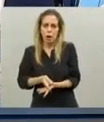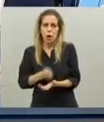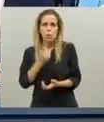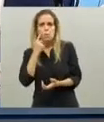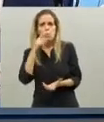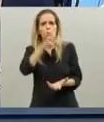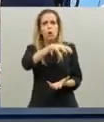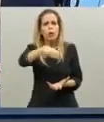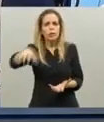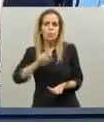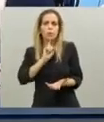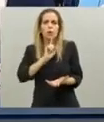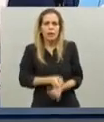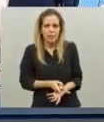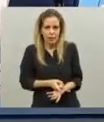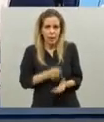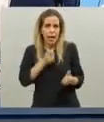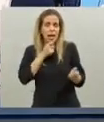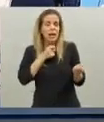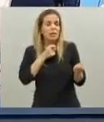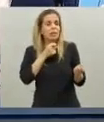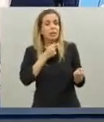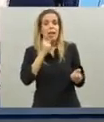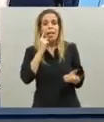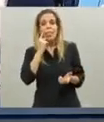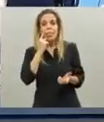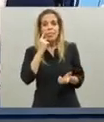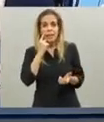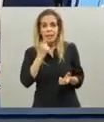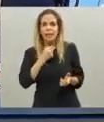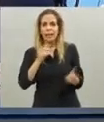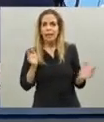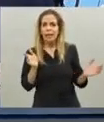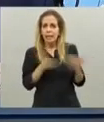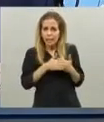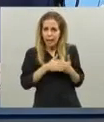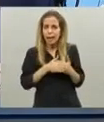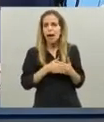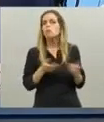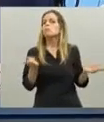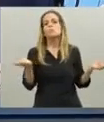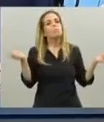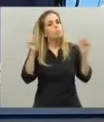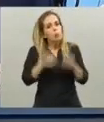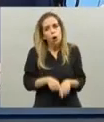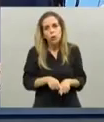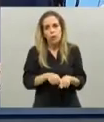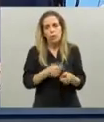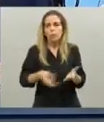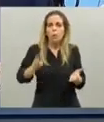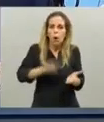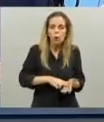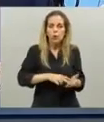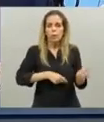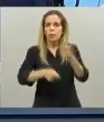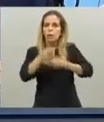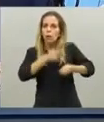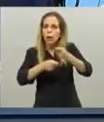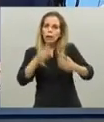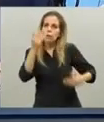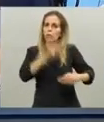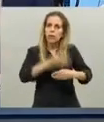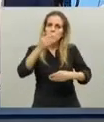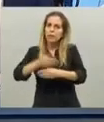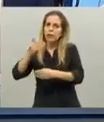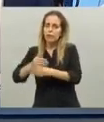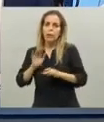y si logramos erradicar y sofocar ese foco de nuevo se permitirán vamos a aprender tenemos